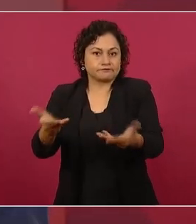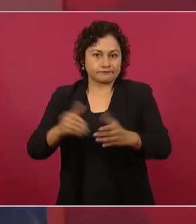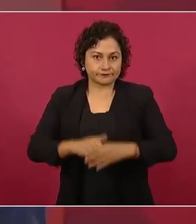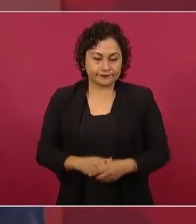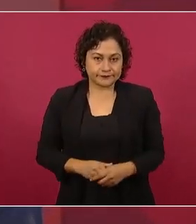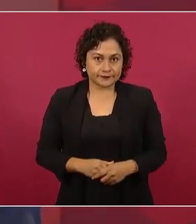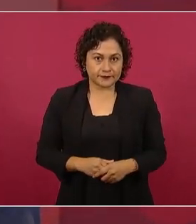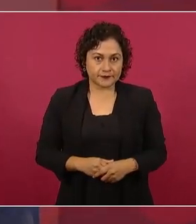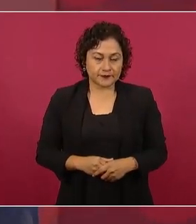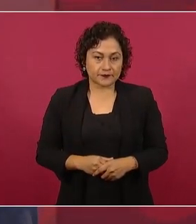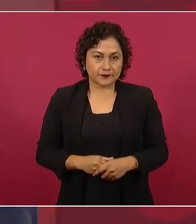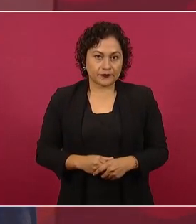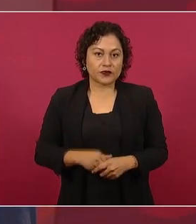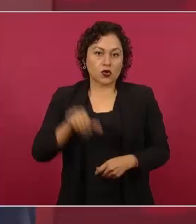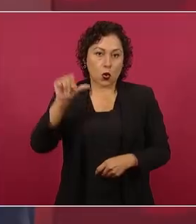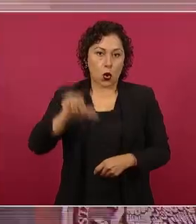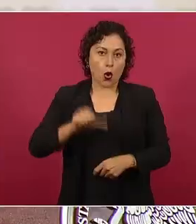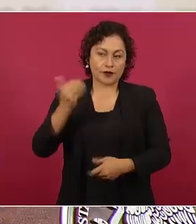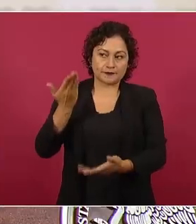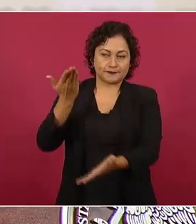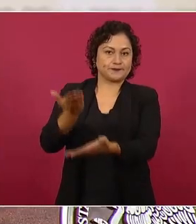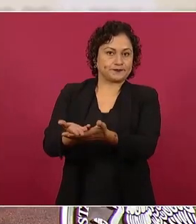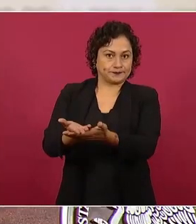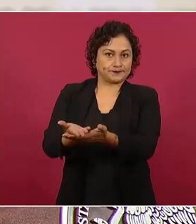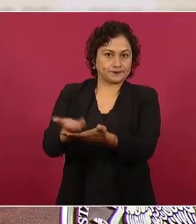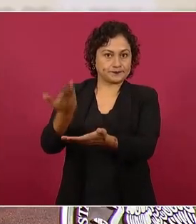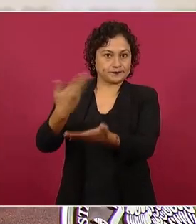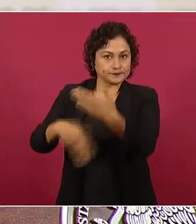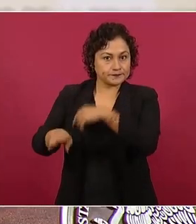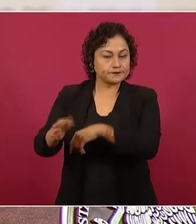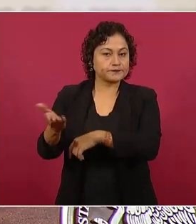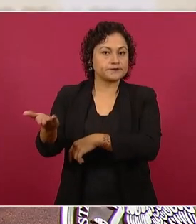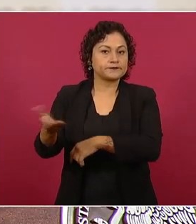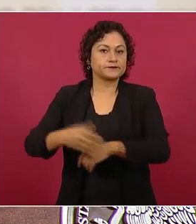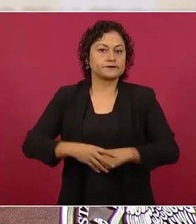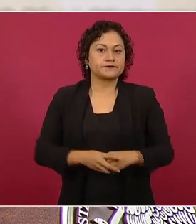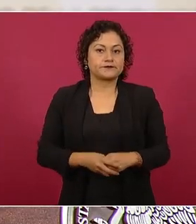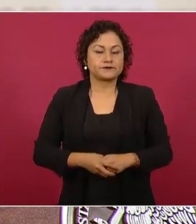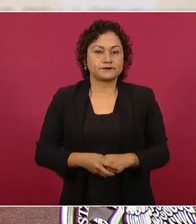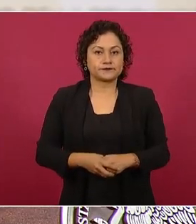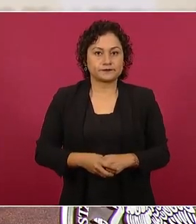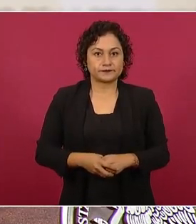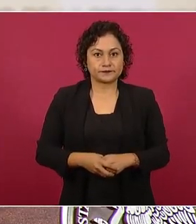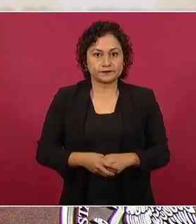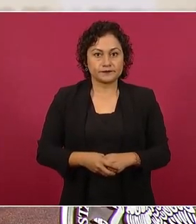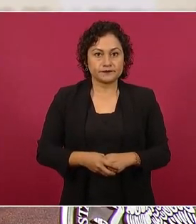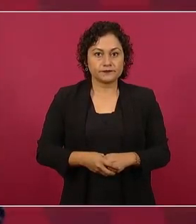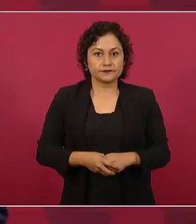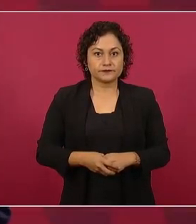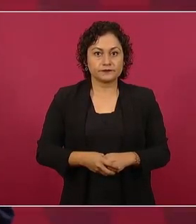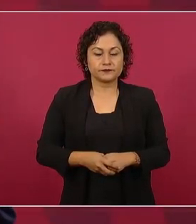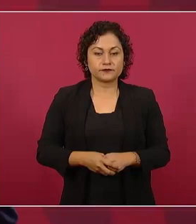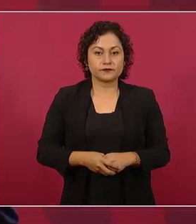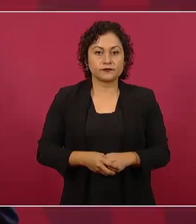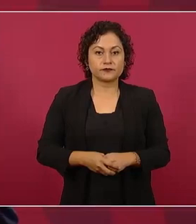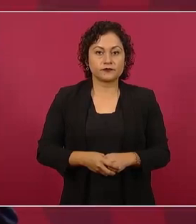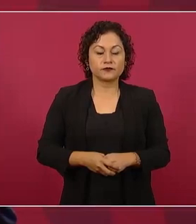esta propuesta. Esta lo va a hacer el secretario de